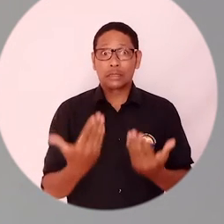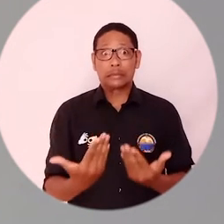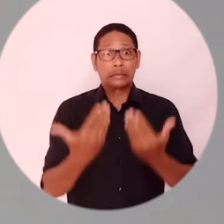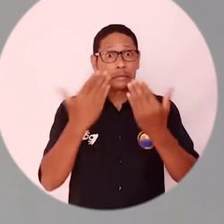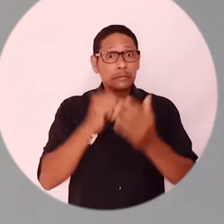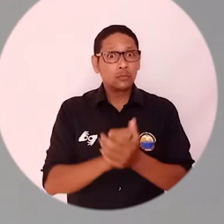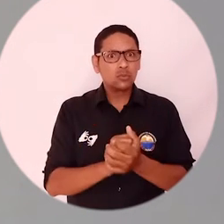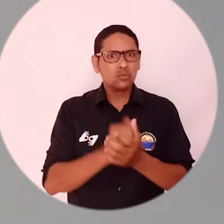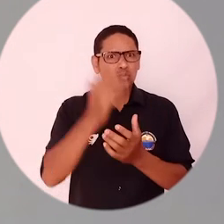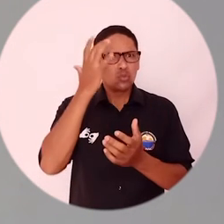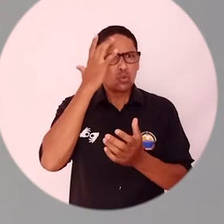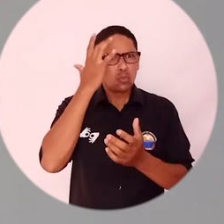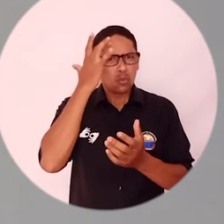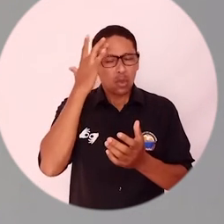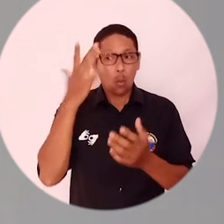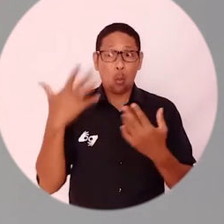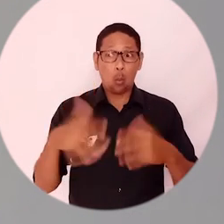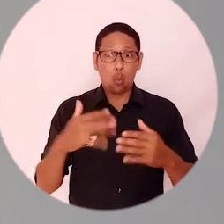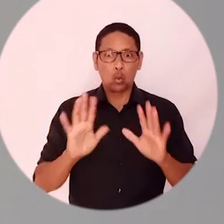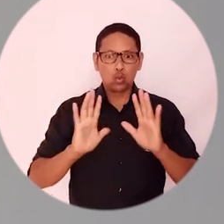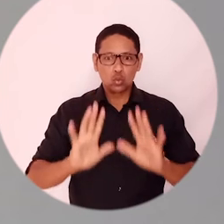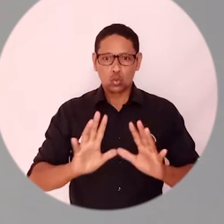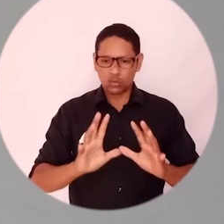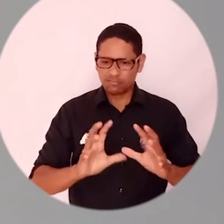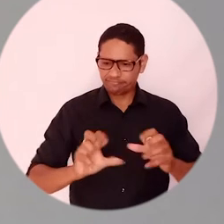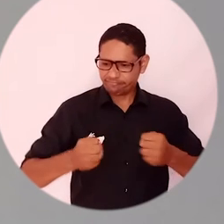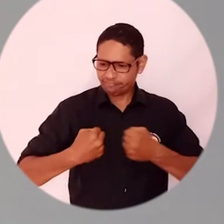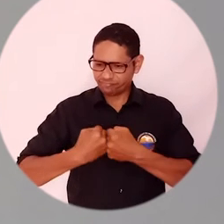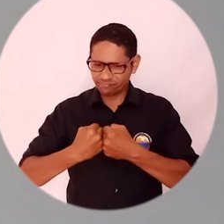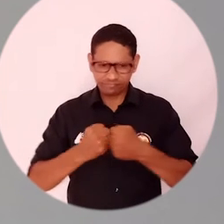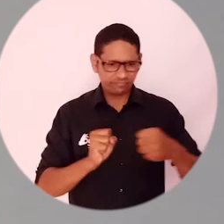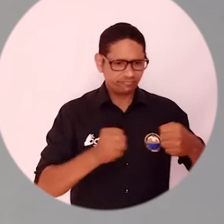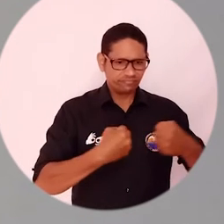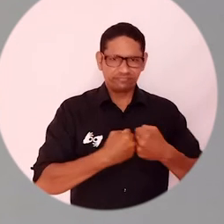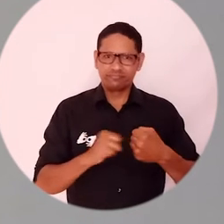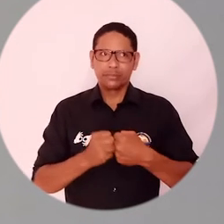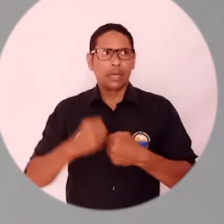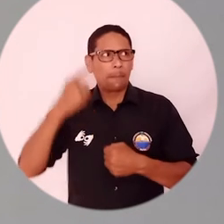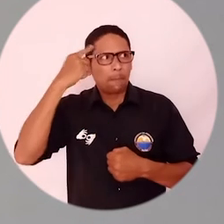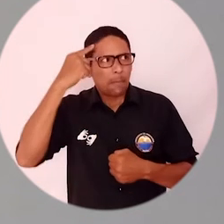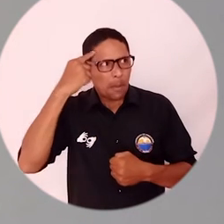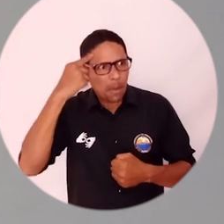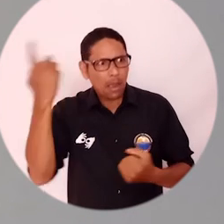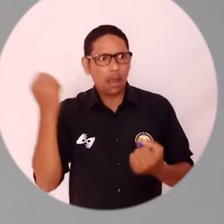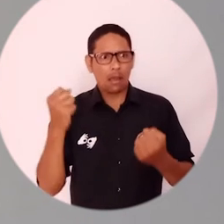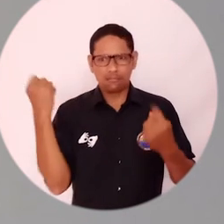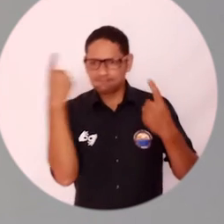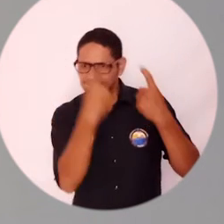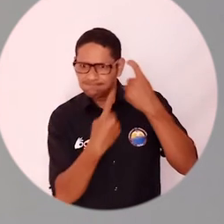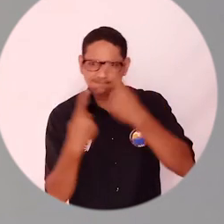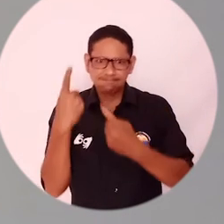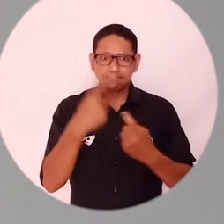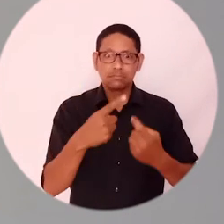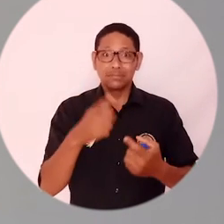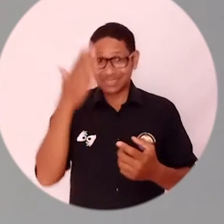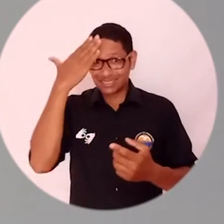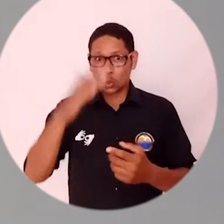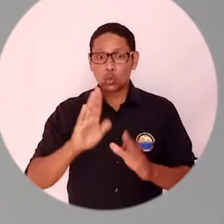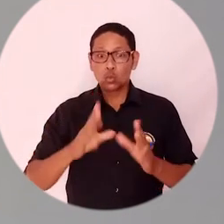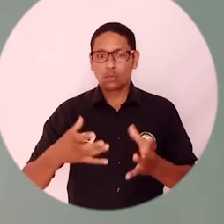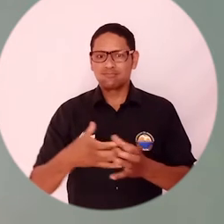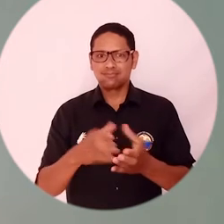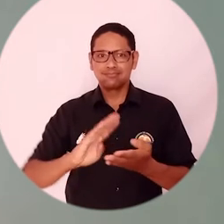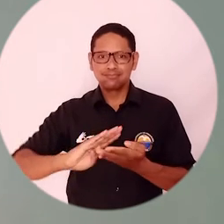que viene siendo la integración del pensamiento y la acción en el marco de la transformación ciudadana y